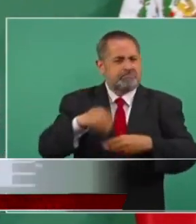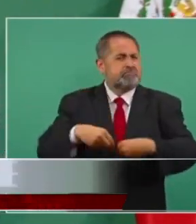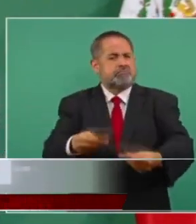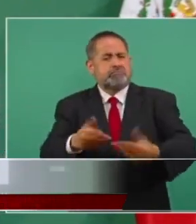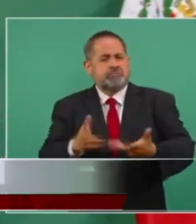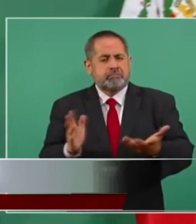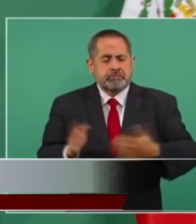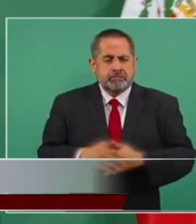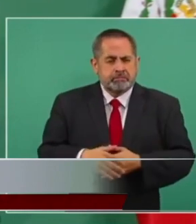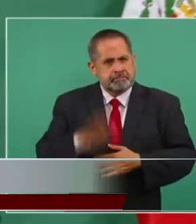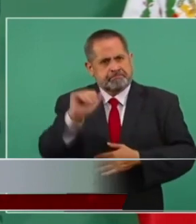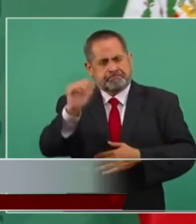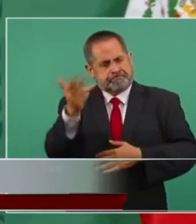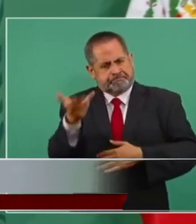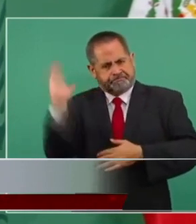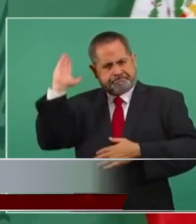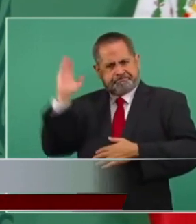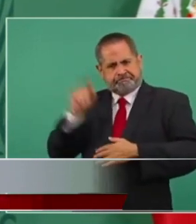a Palenque